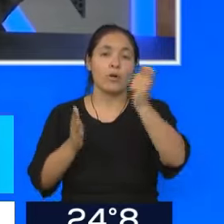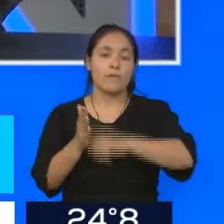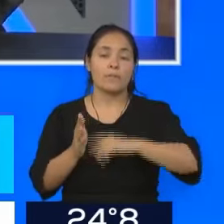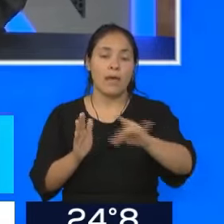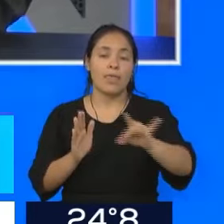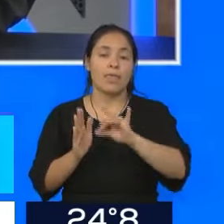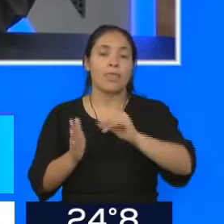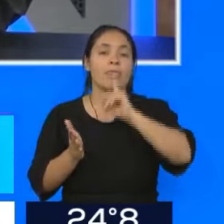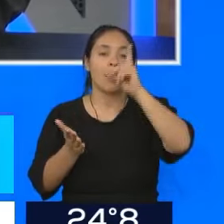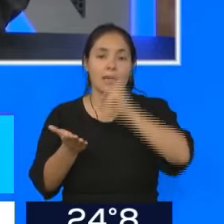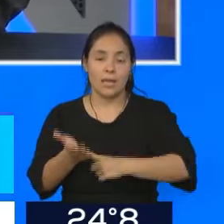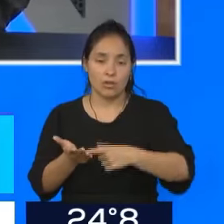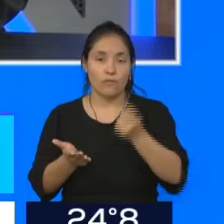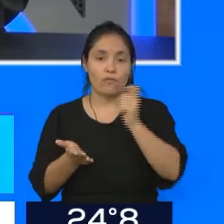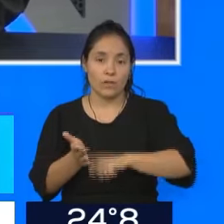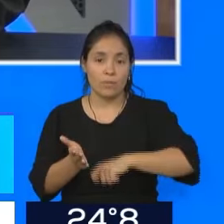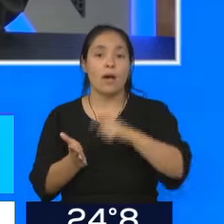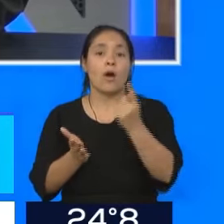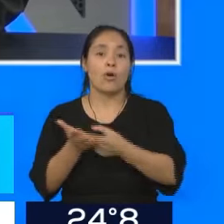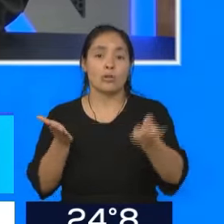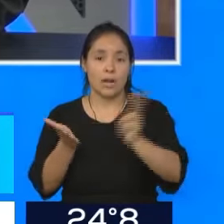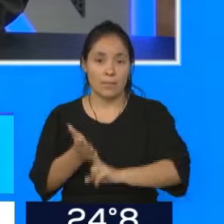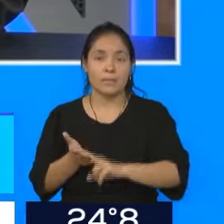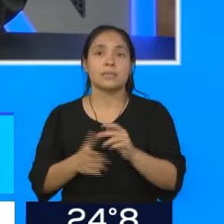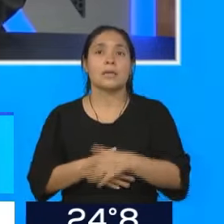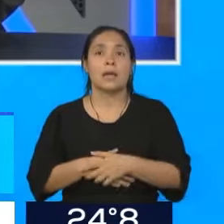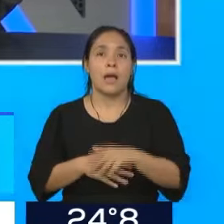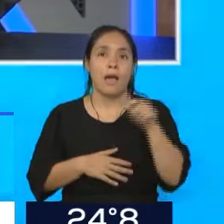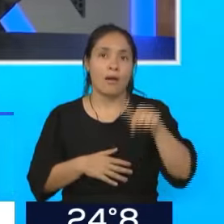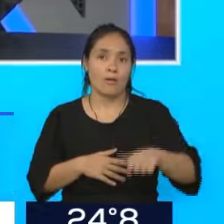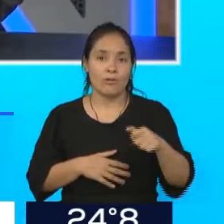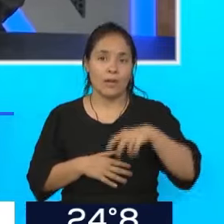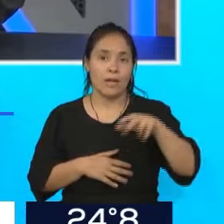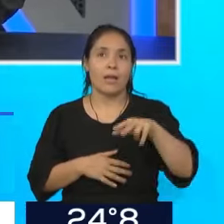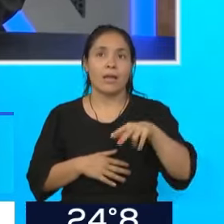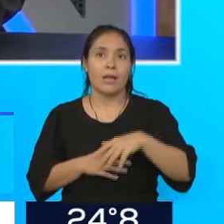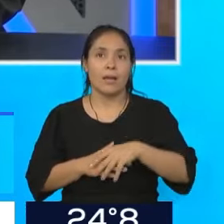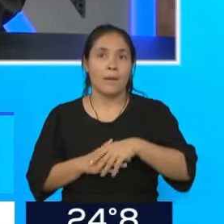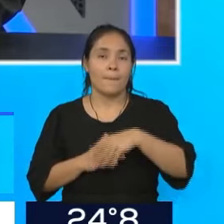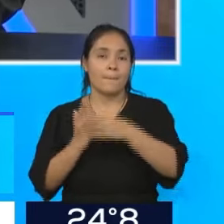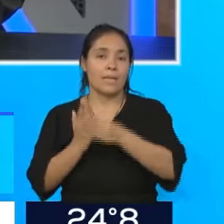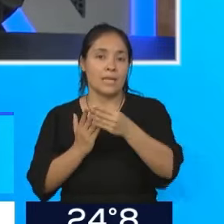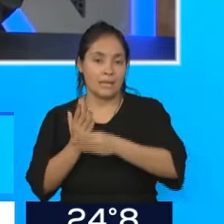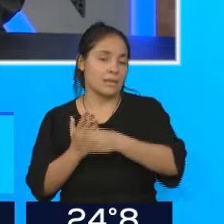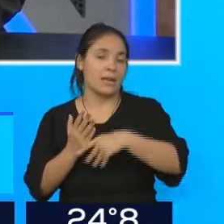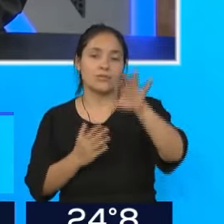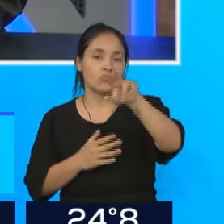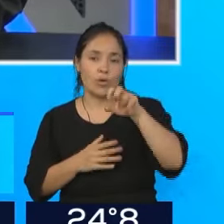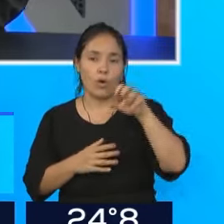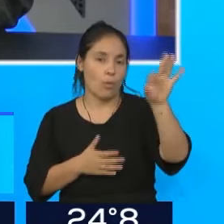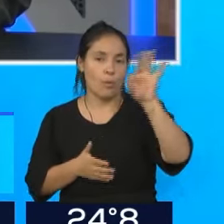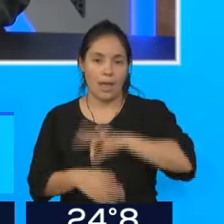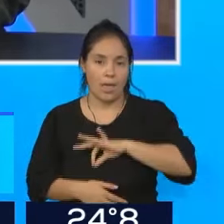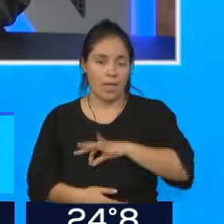Jimena La Torre, esto se explicó, pase a cobrar como ministra y no como directora. También se